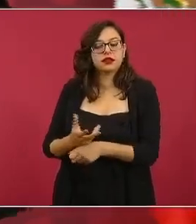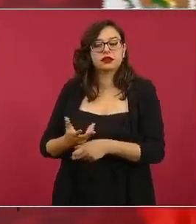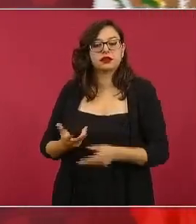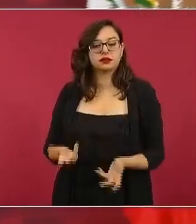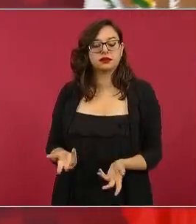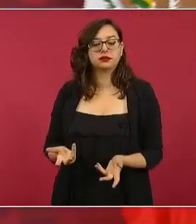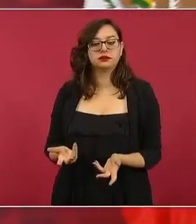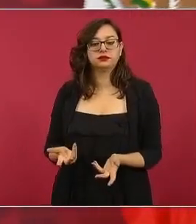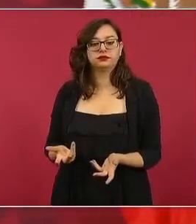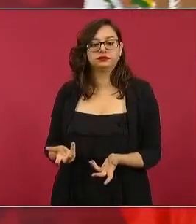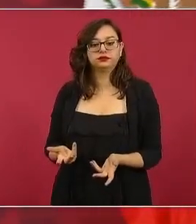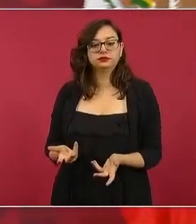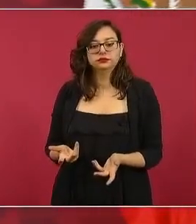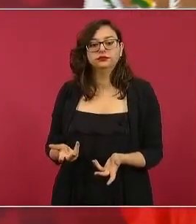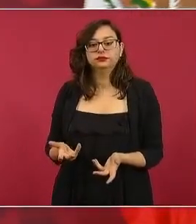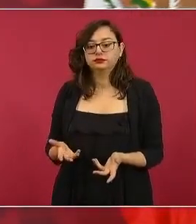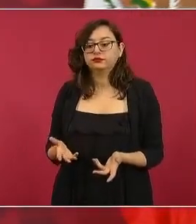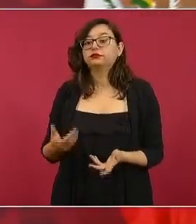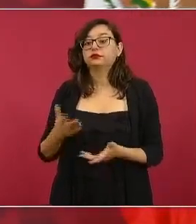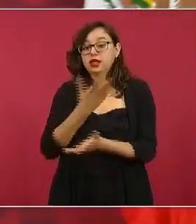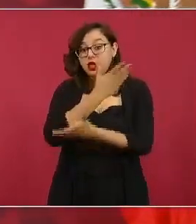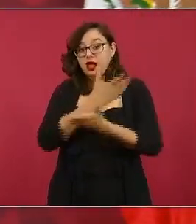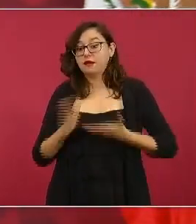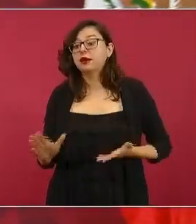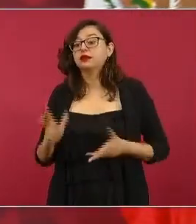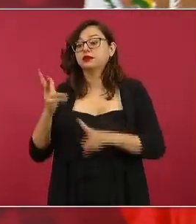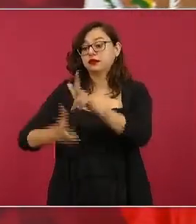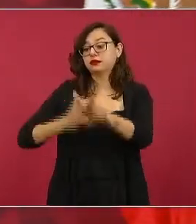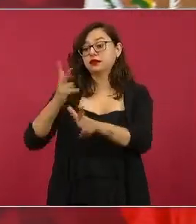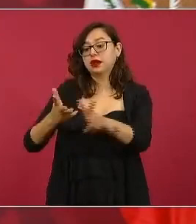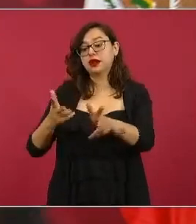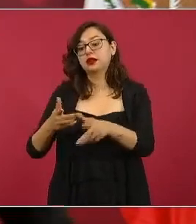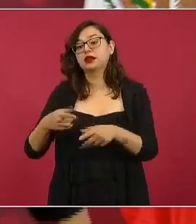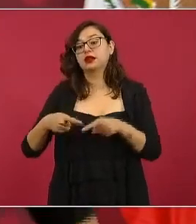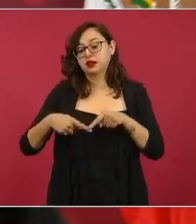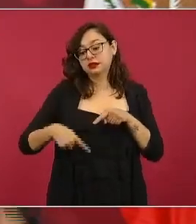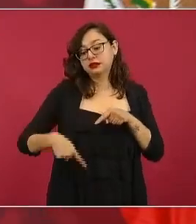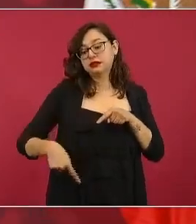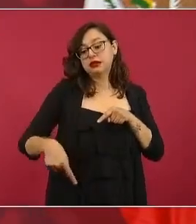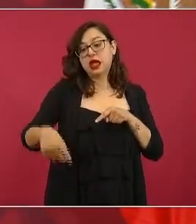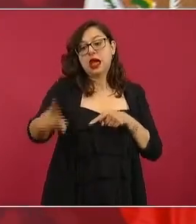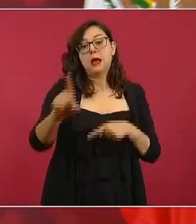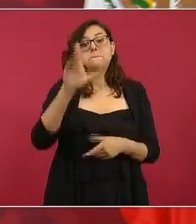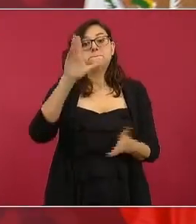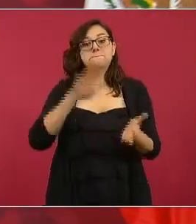los 1500 kilómetros de tren en hilera